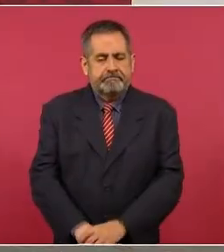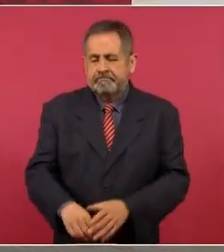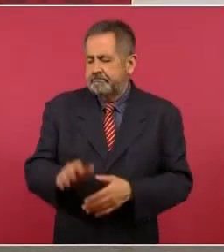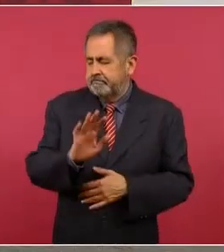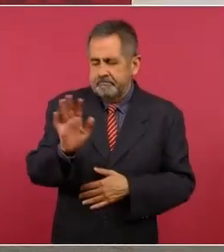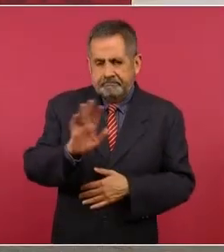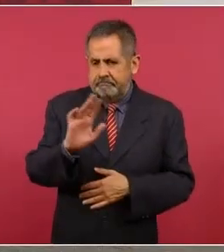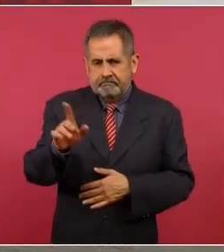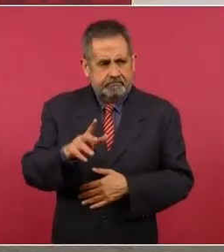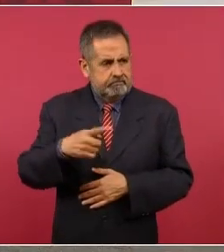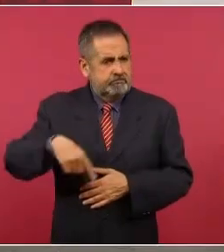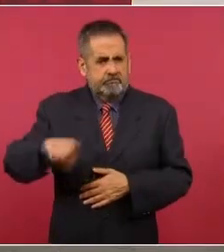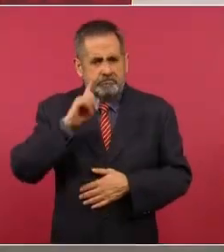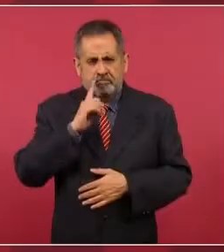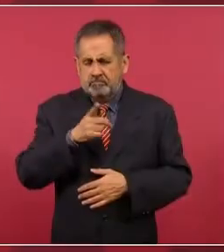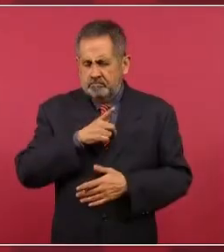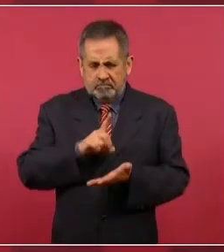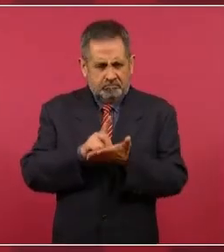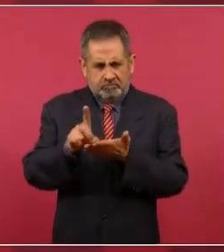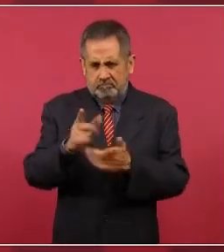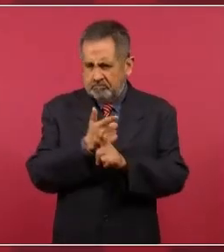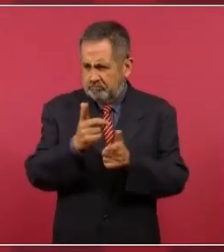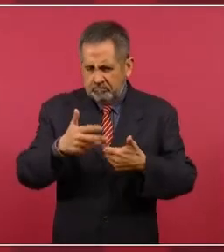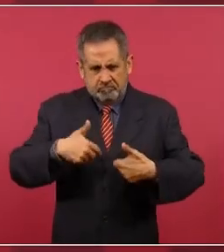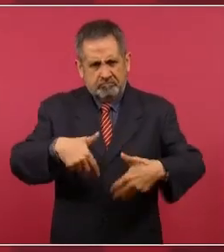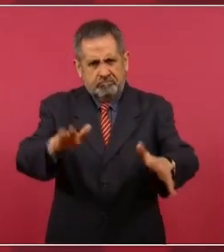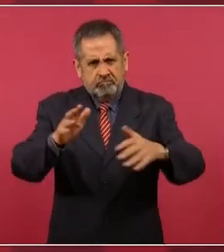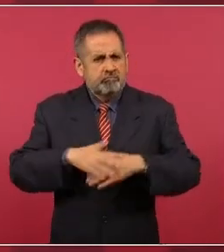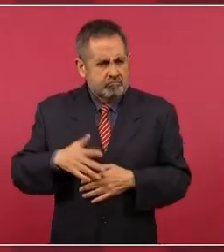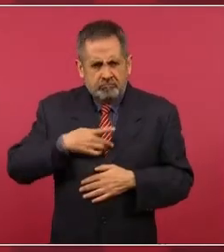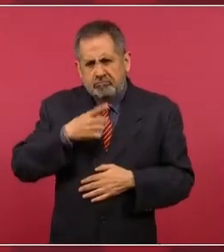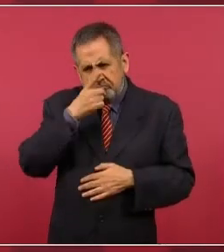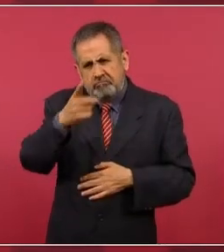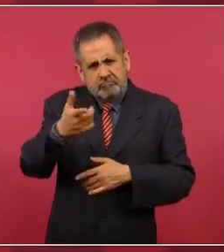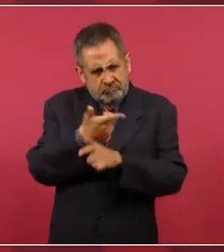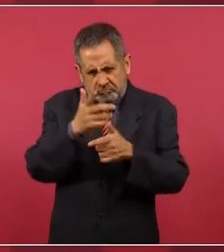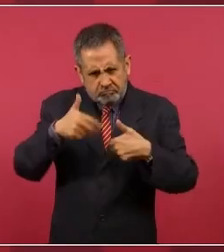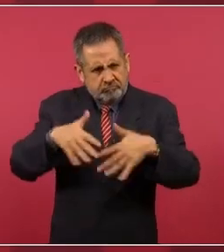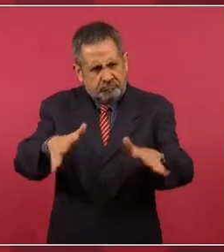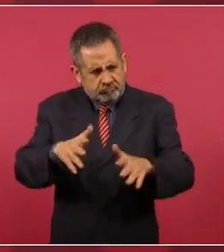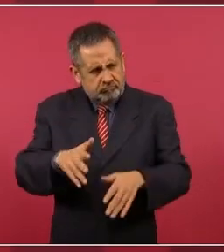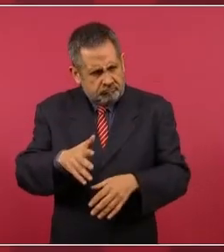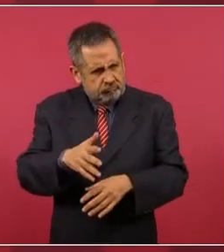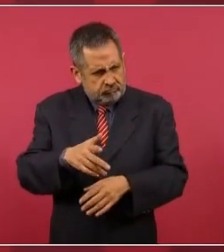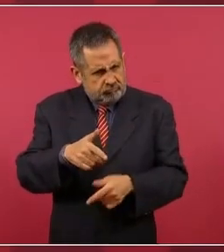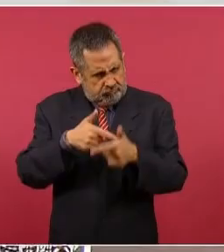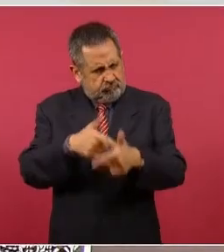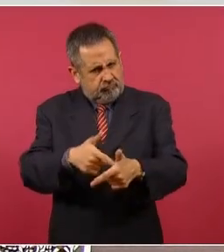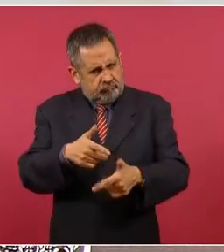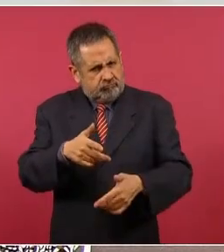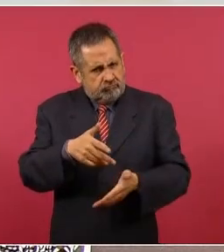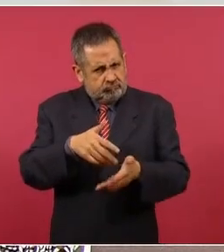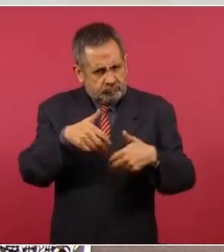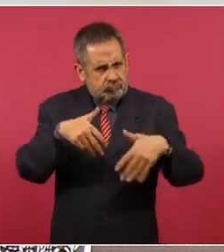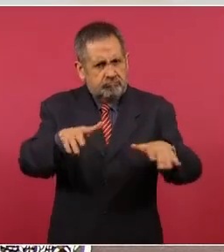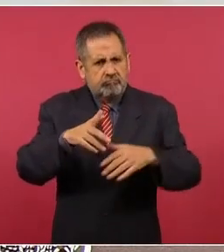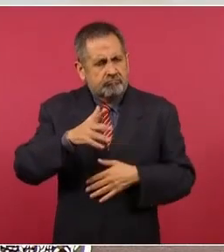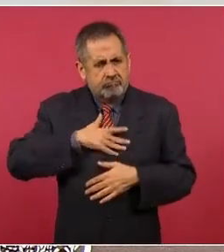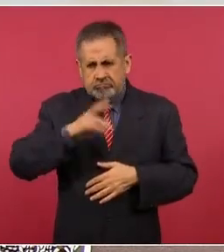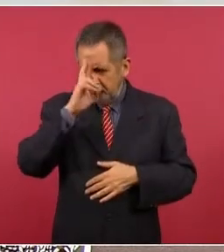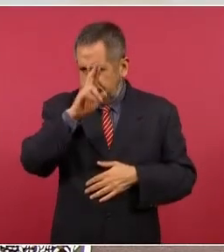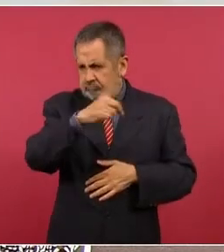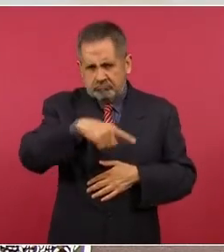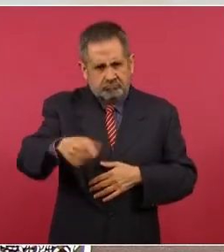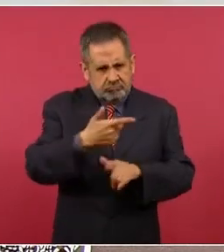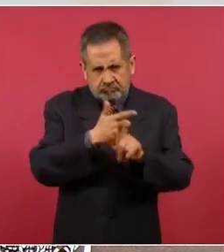no, no, tienen todo el derecho de manifestarse. Eso fue lo que dije y lo sostengo. Y yo respeto mucho